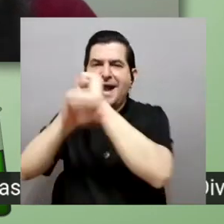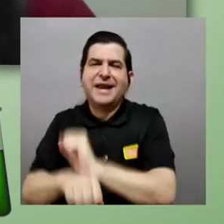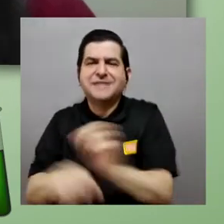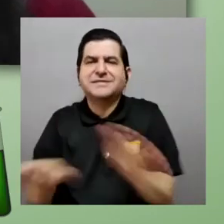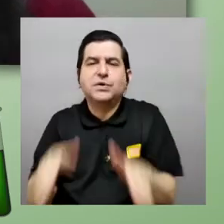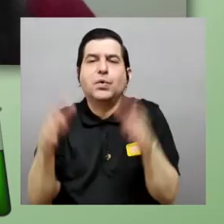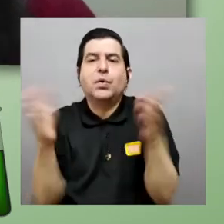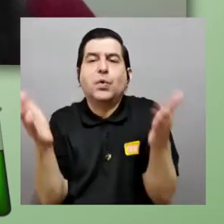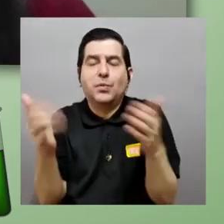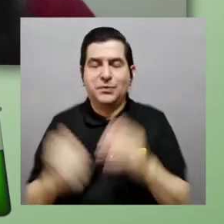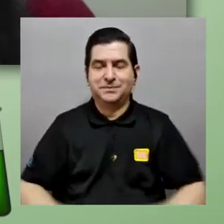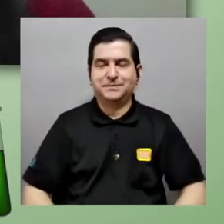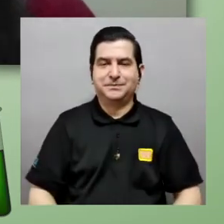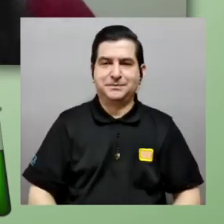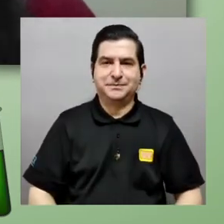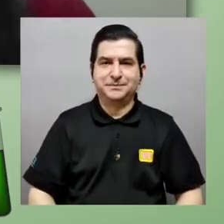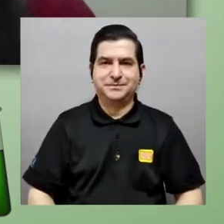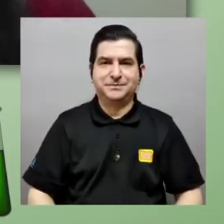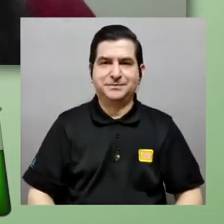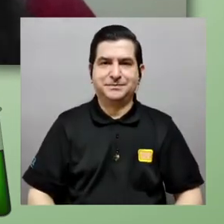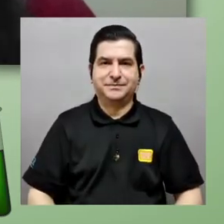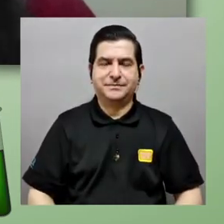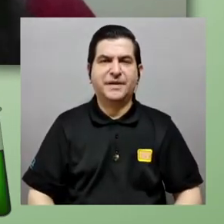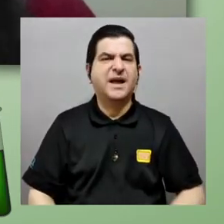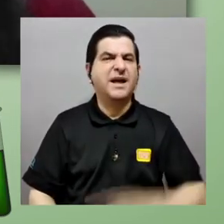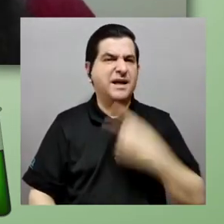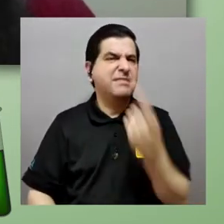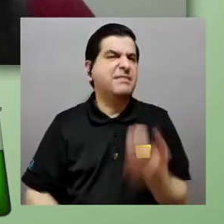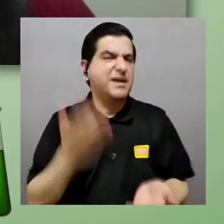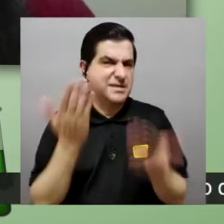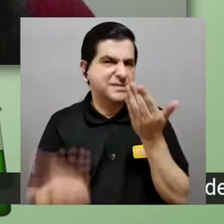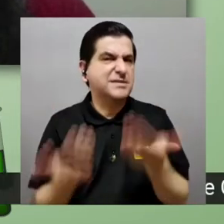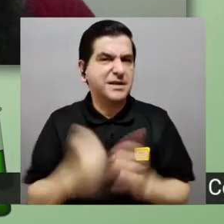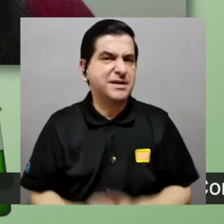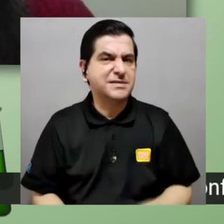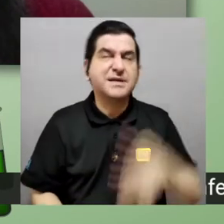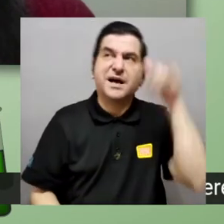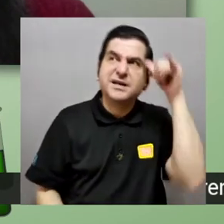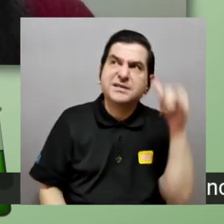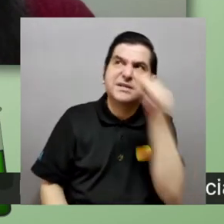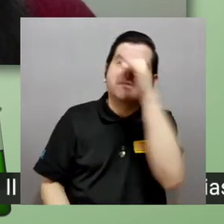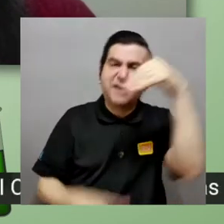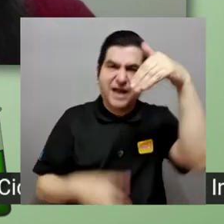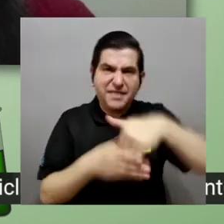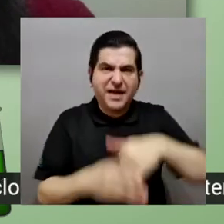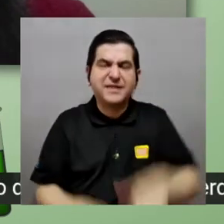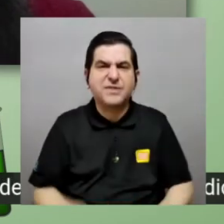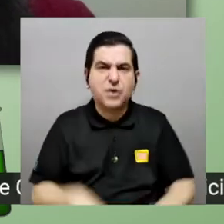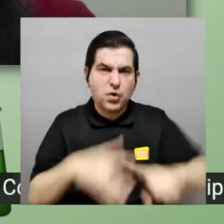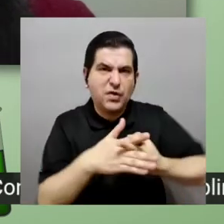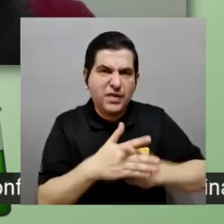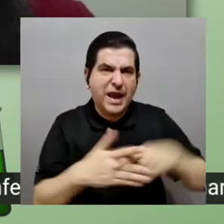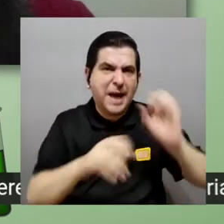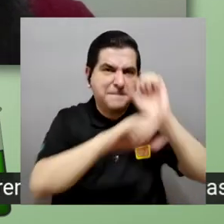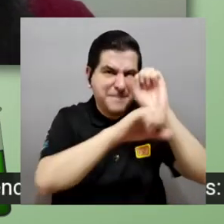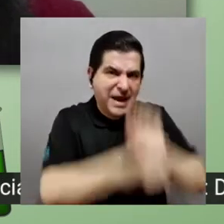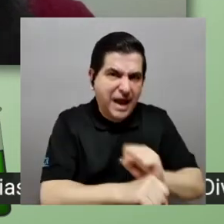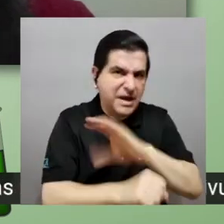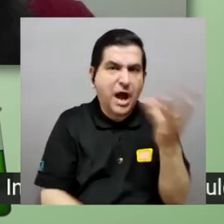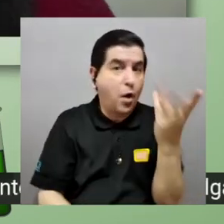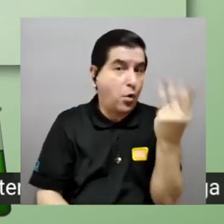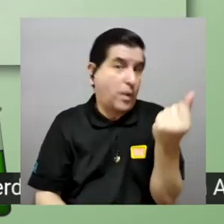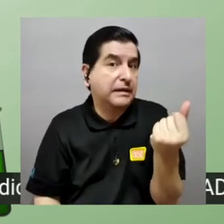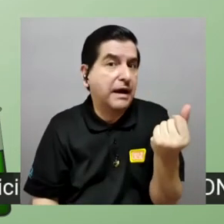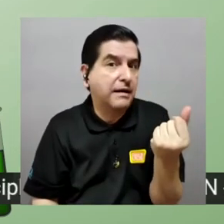clásico este entonces podemos decir que existen los infinitos en la mecánica clásica